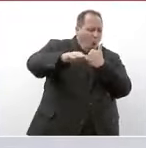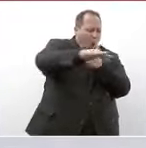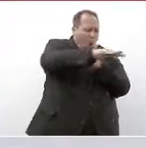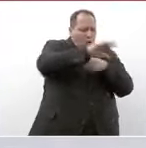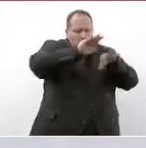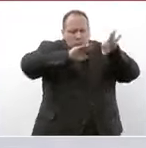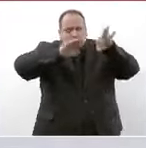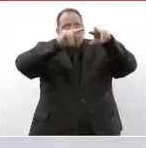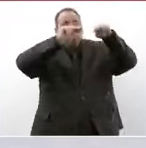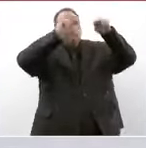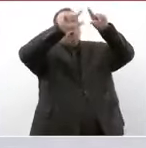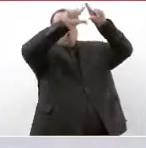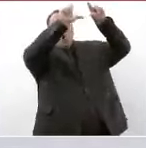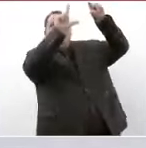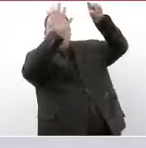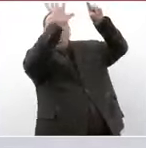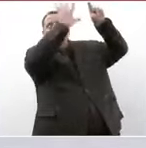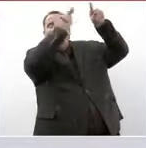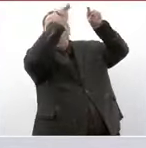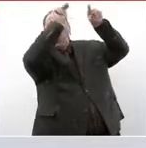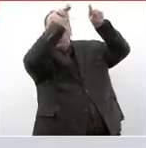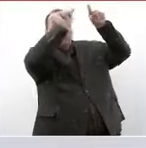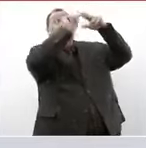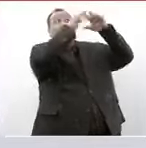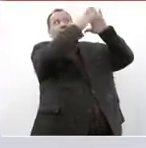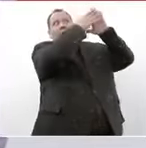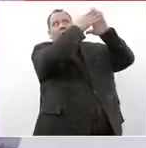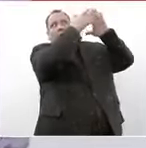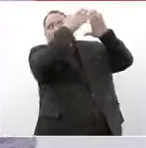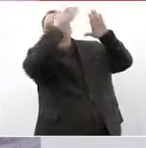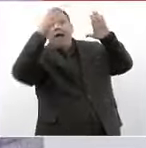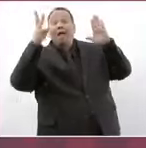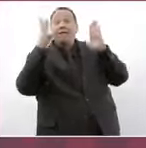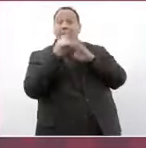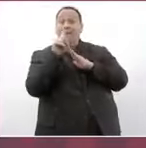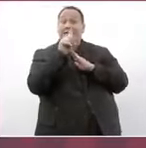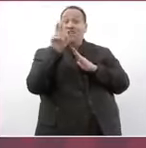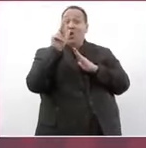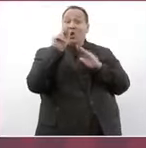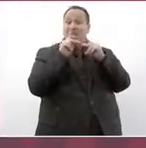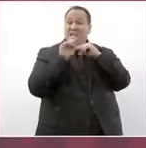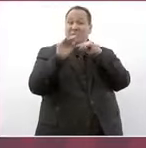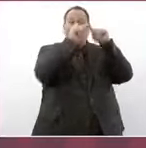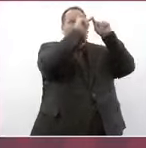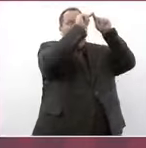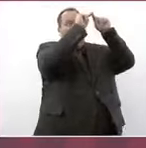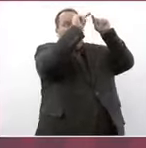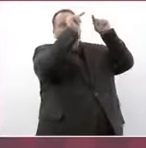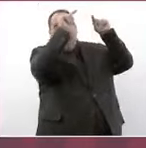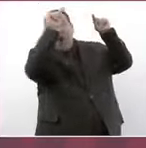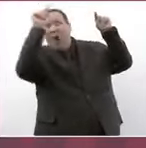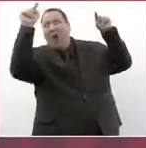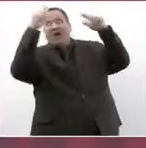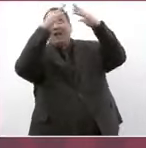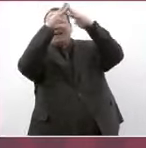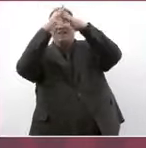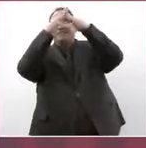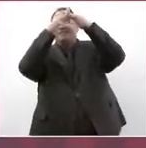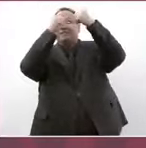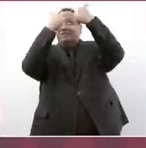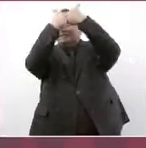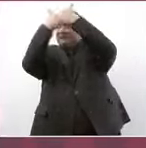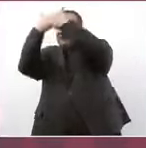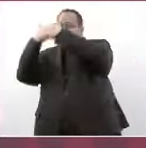del norte de nuestro país los 3.180 kilómetros de frontera con Estados Unidos